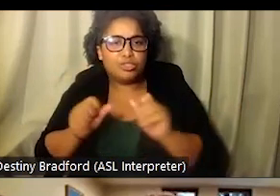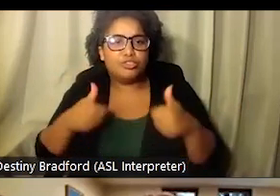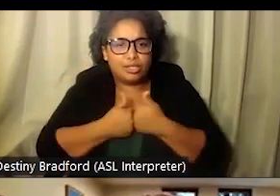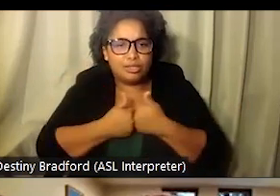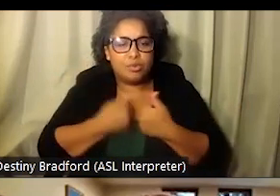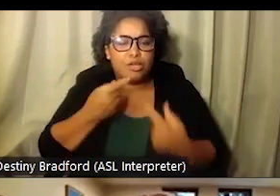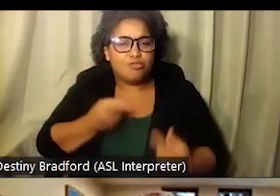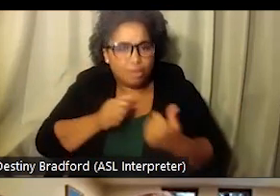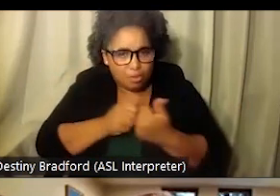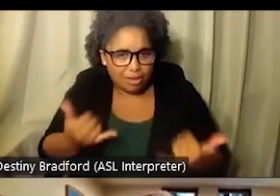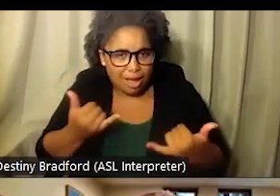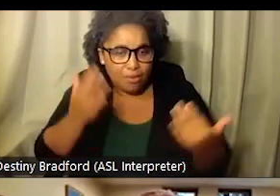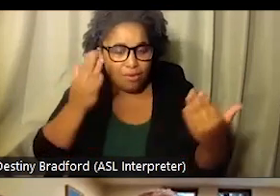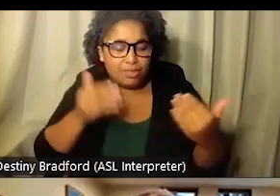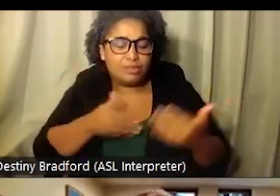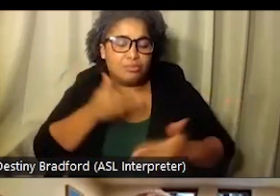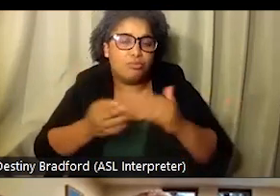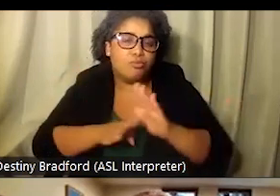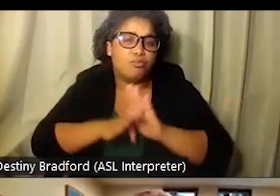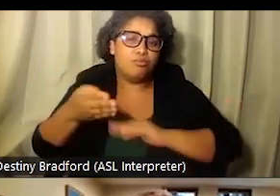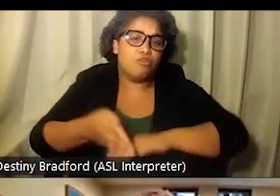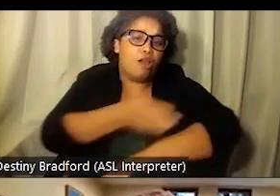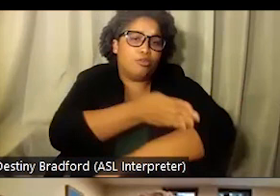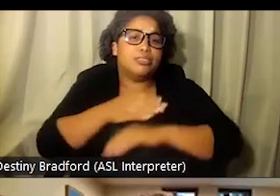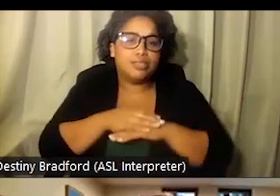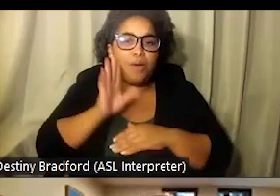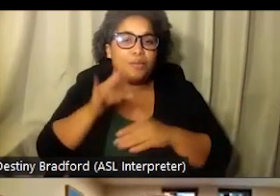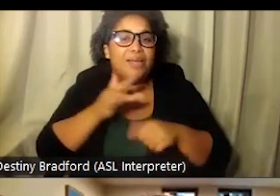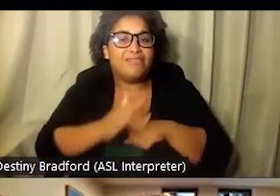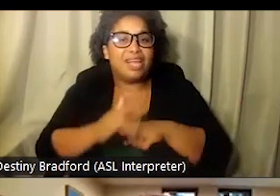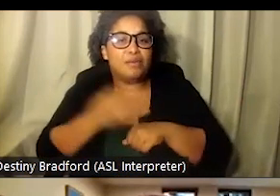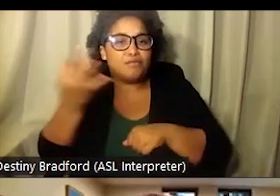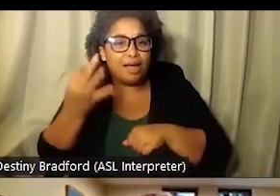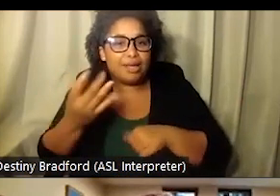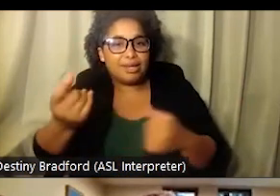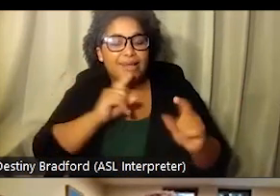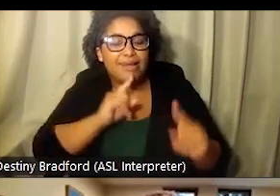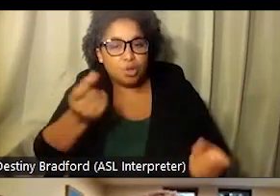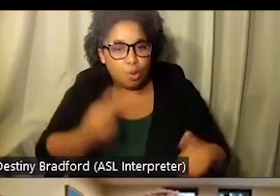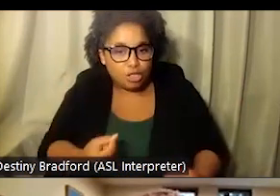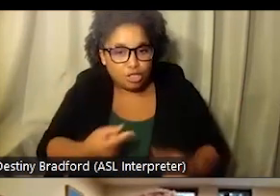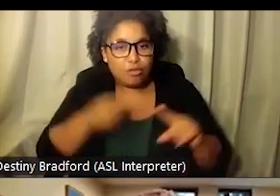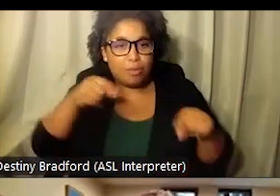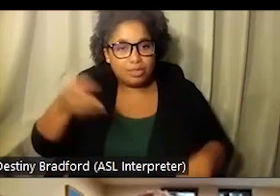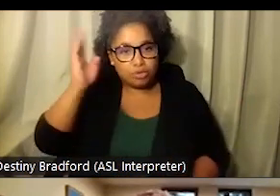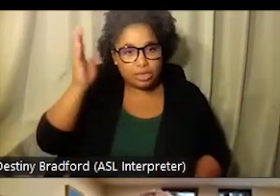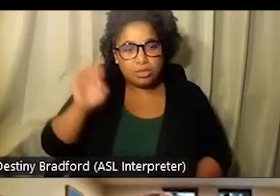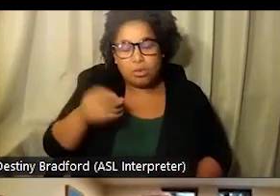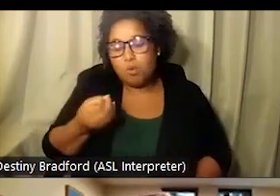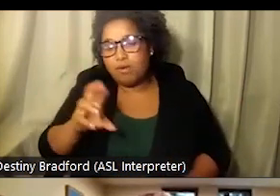comunidad IDD y siento yo que es un área en la cual hay desafío continuo, pero esperemos que haya aumento, disculpe, progreso.